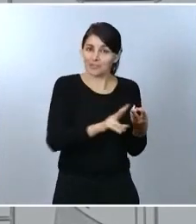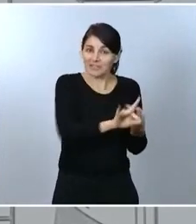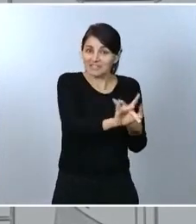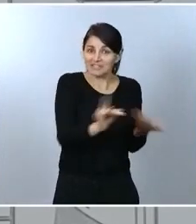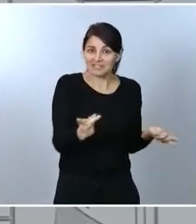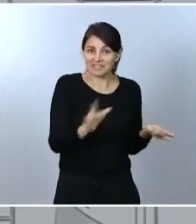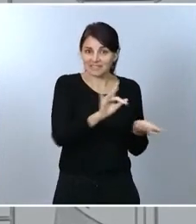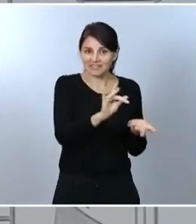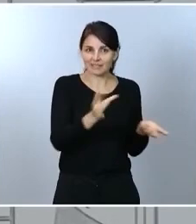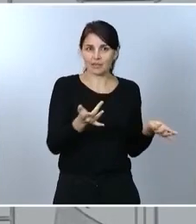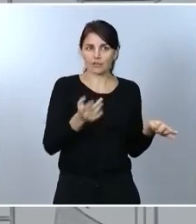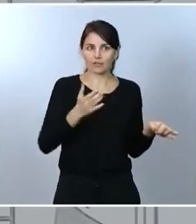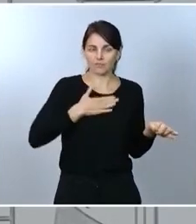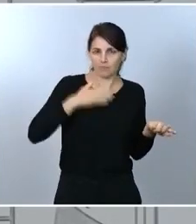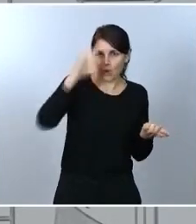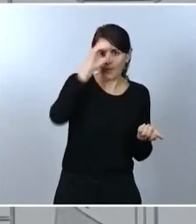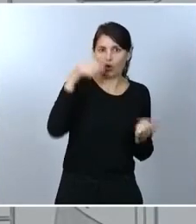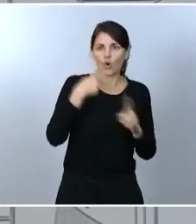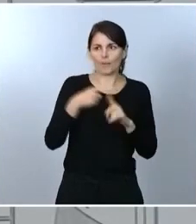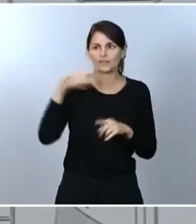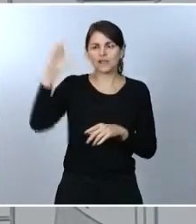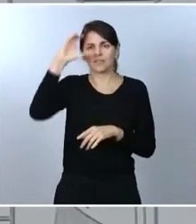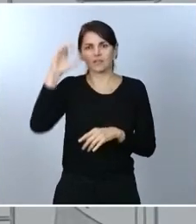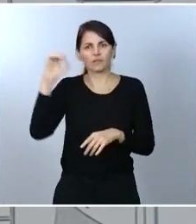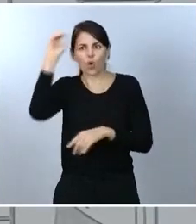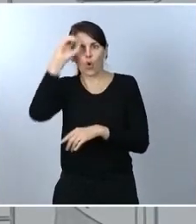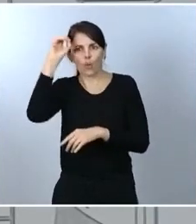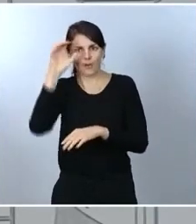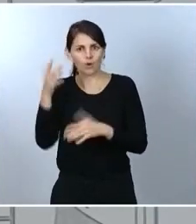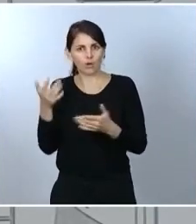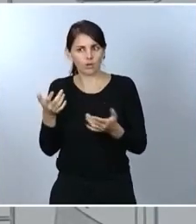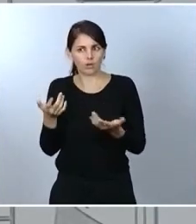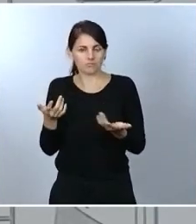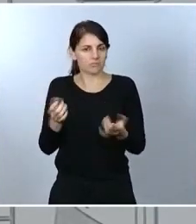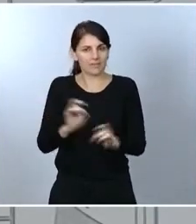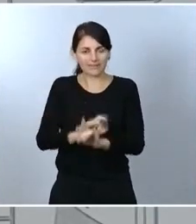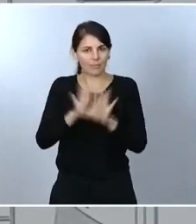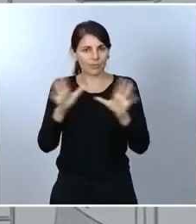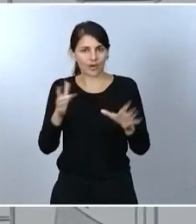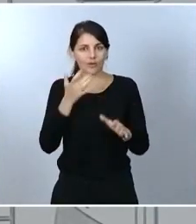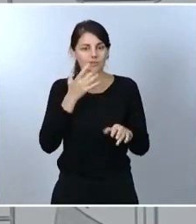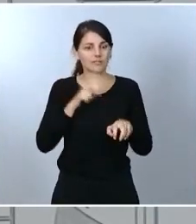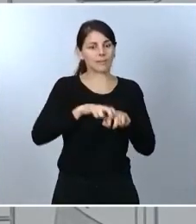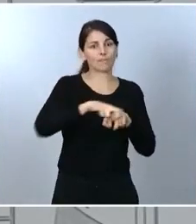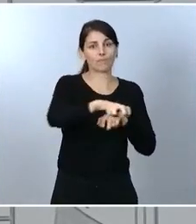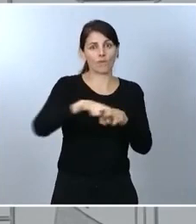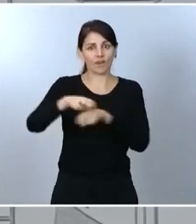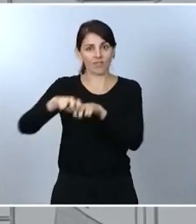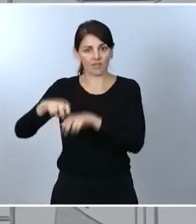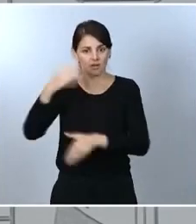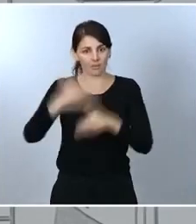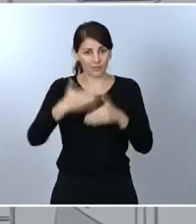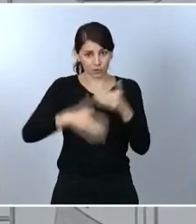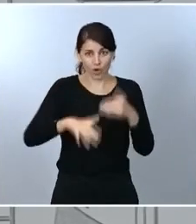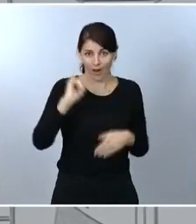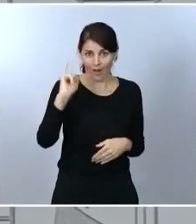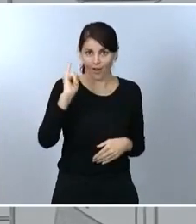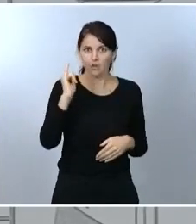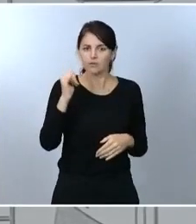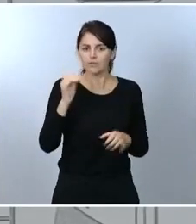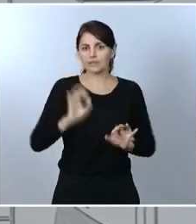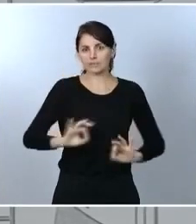científicos, pues, lógicamente, la reducción de esa movilidad, en base, en este caso, a la restricción de la movilidad nocturna, pues, lógicamente, ayudará